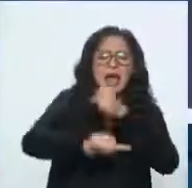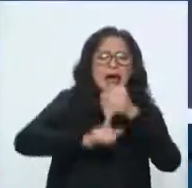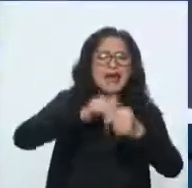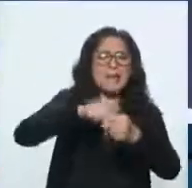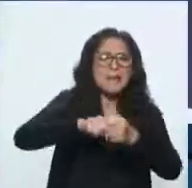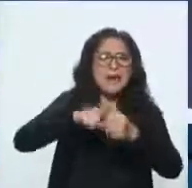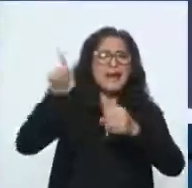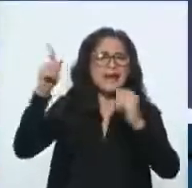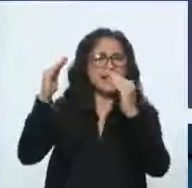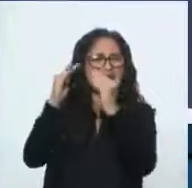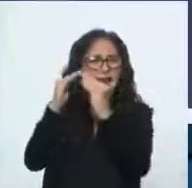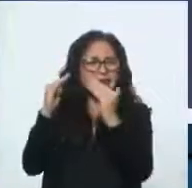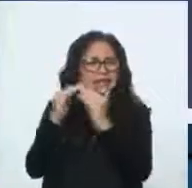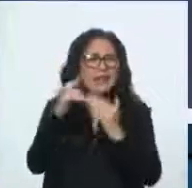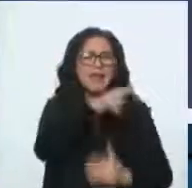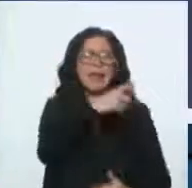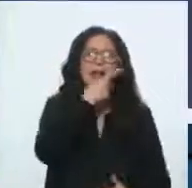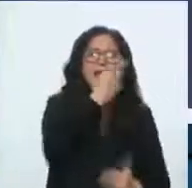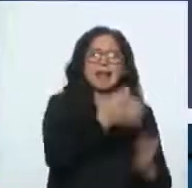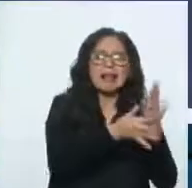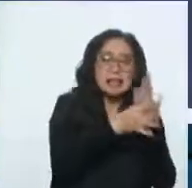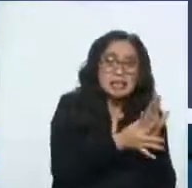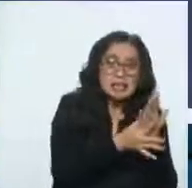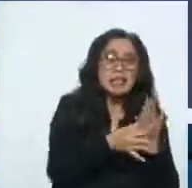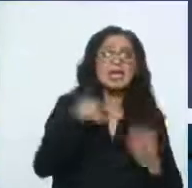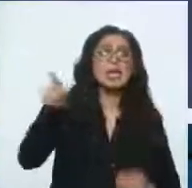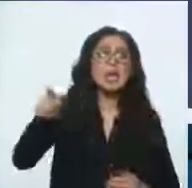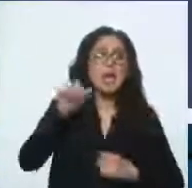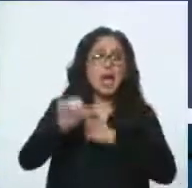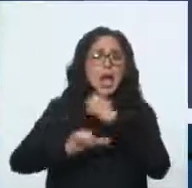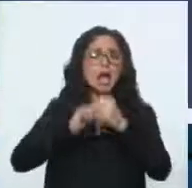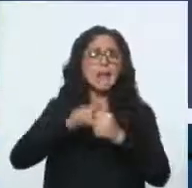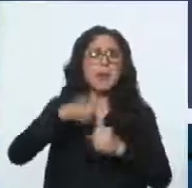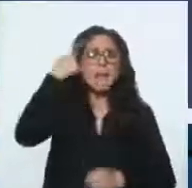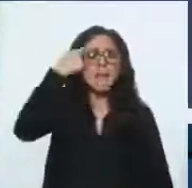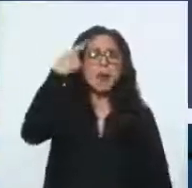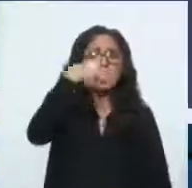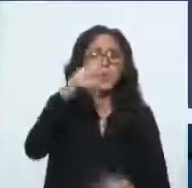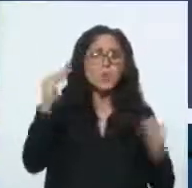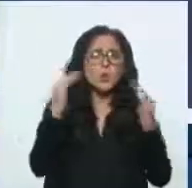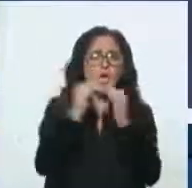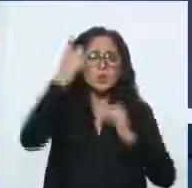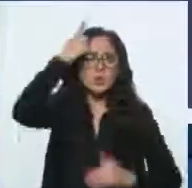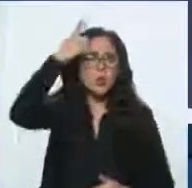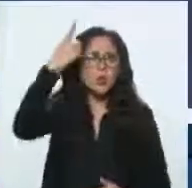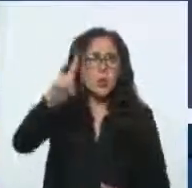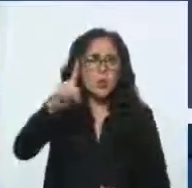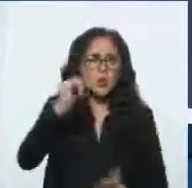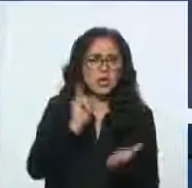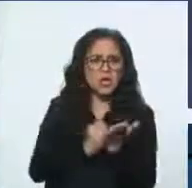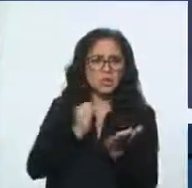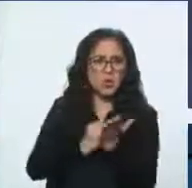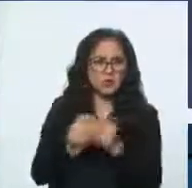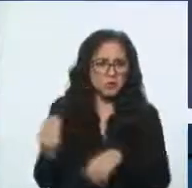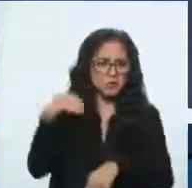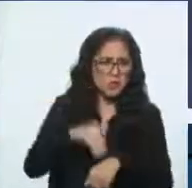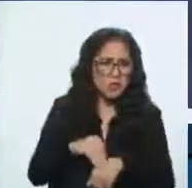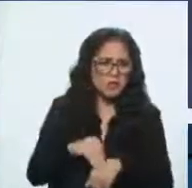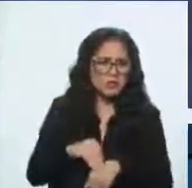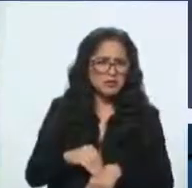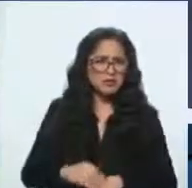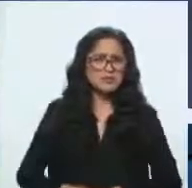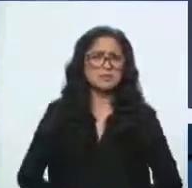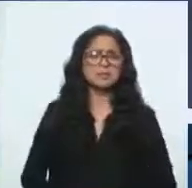las mascotas que andaban publicando por ahí, que va a haber un impuesto sobre ellas. ¿Cómo está eso? Sí, esto fue muy grave, porque dentro del